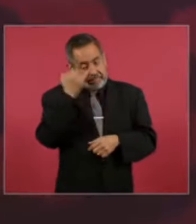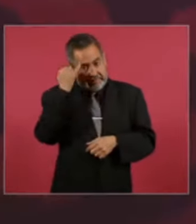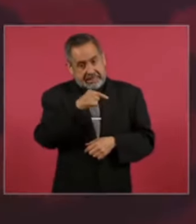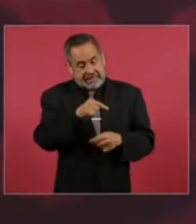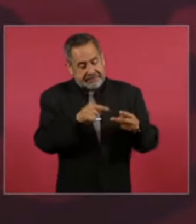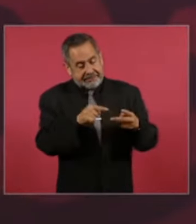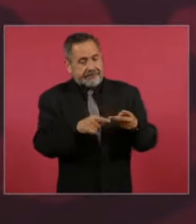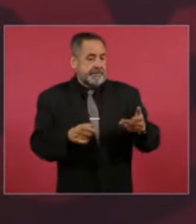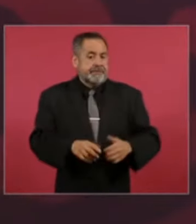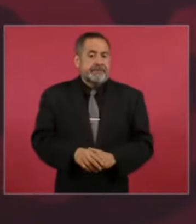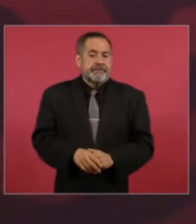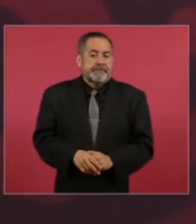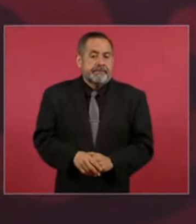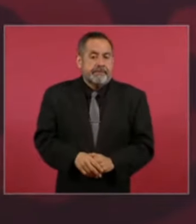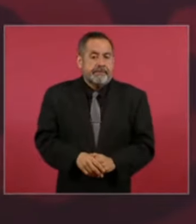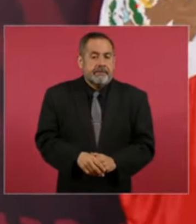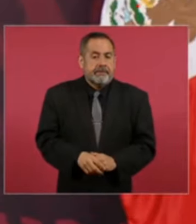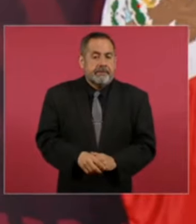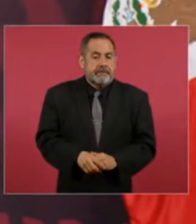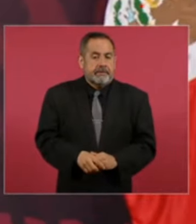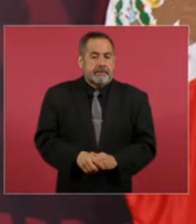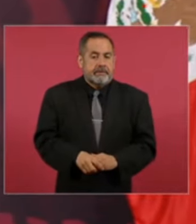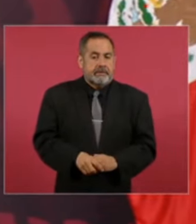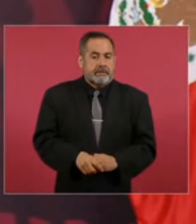para defender